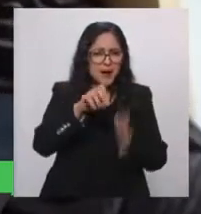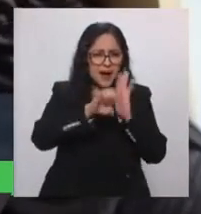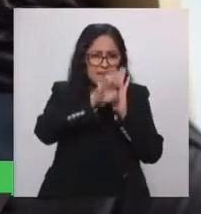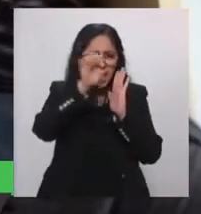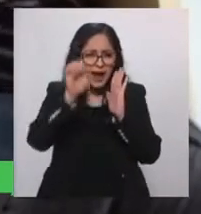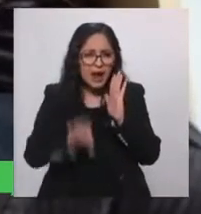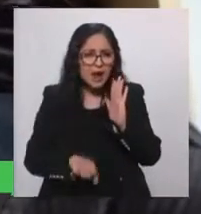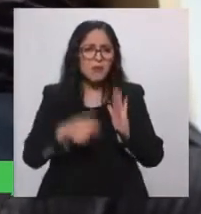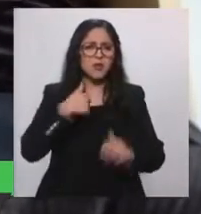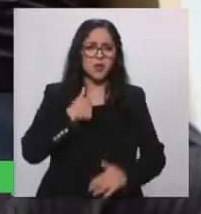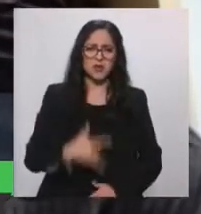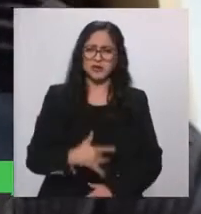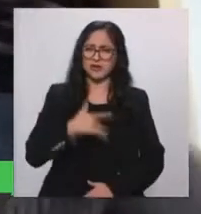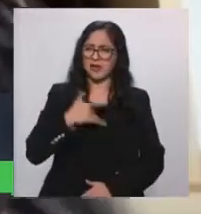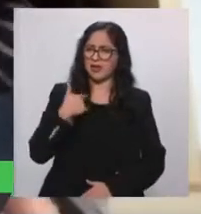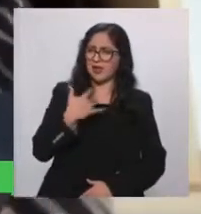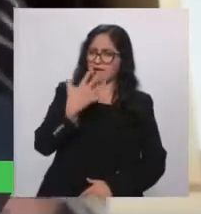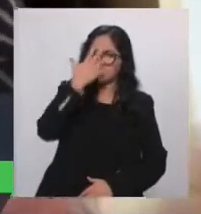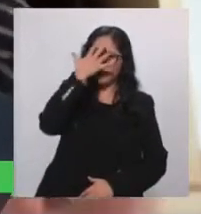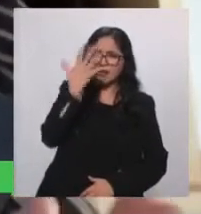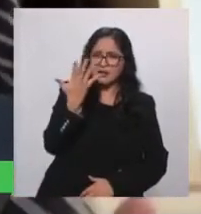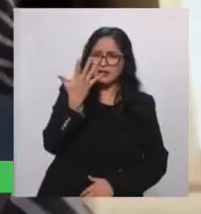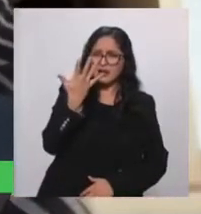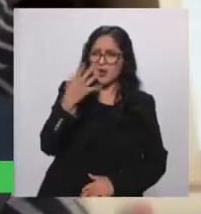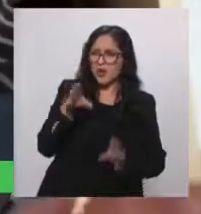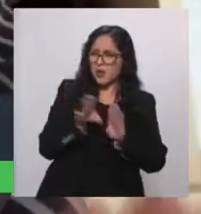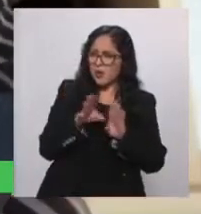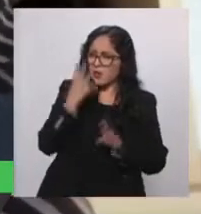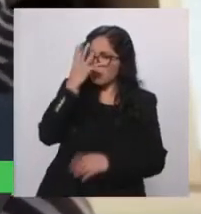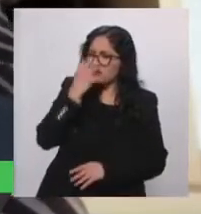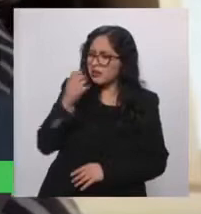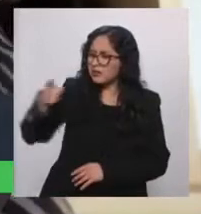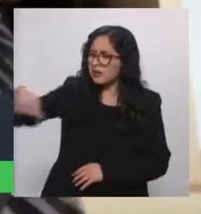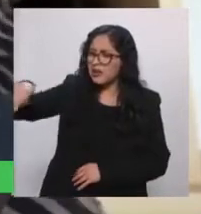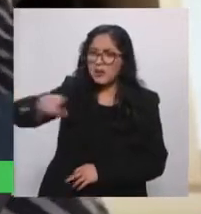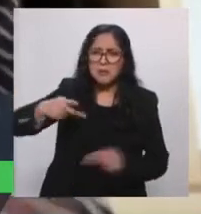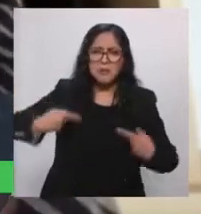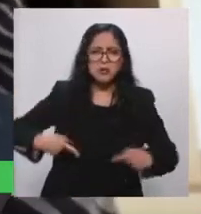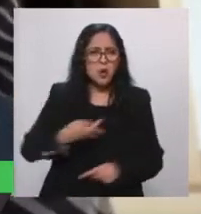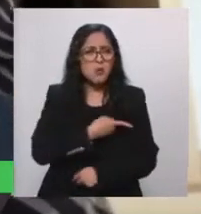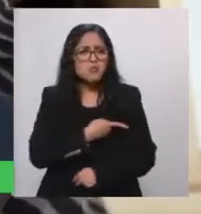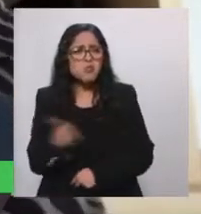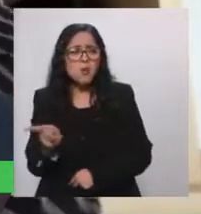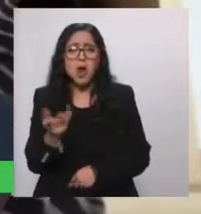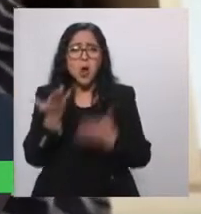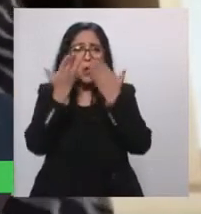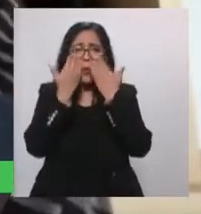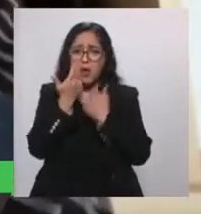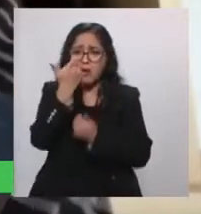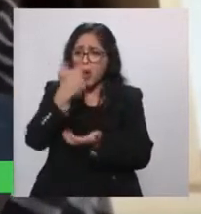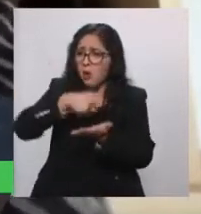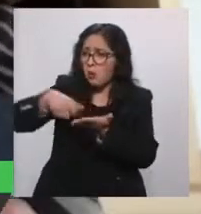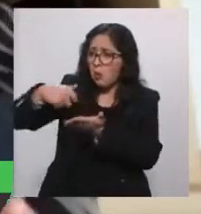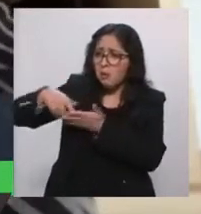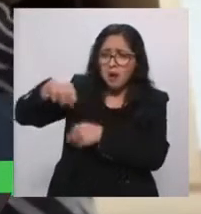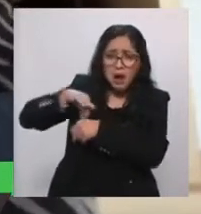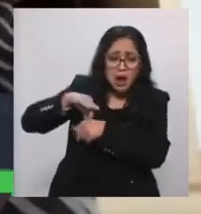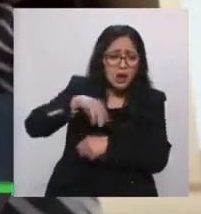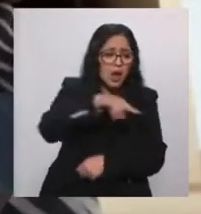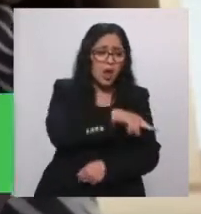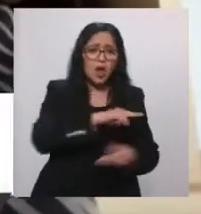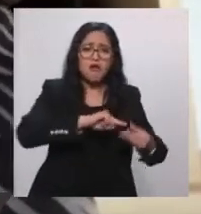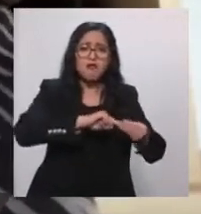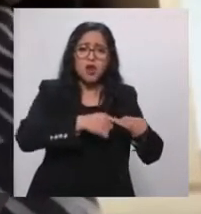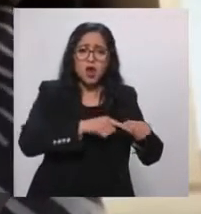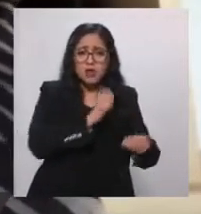pobres, ¿no? De entrada, además de todas las cualidades que ahorita las vamos a mencionar, está documentado de que comer